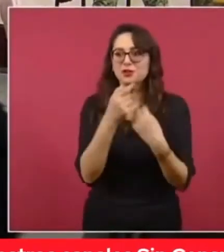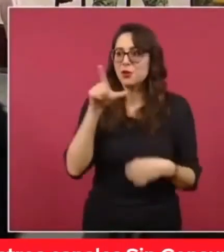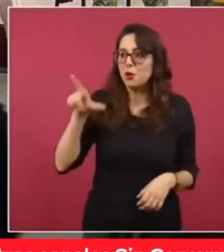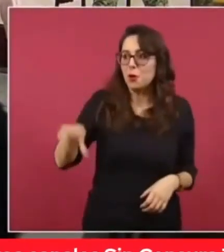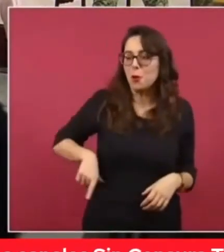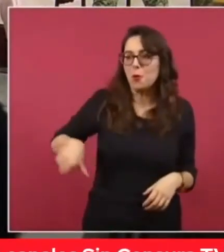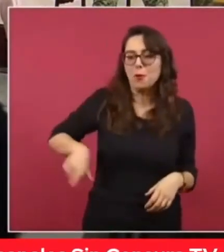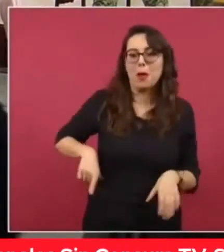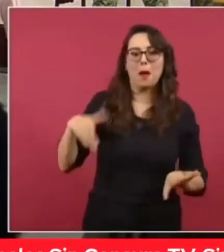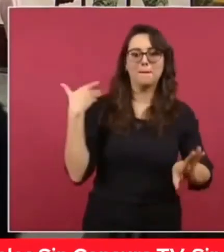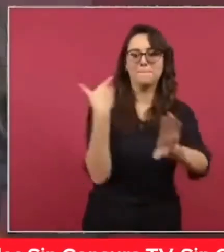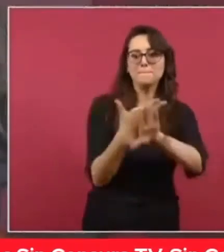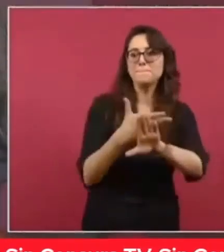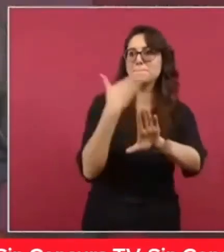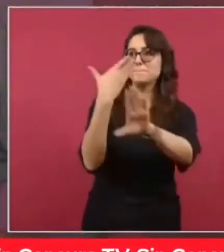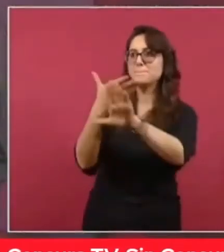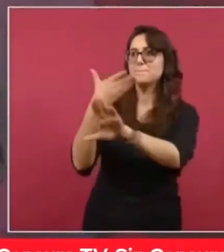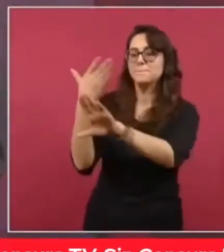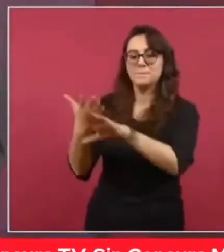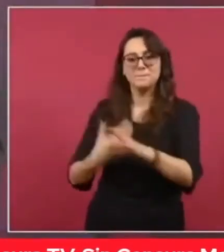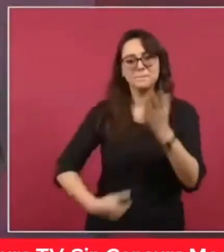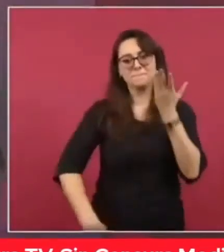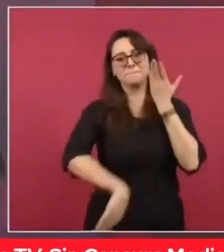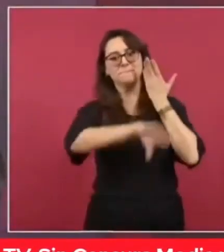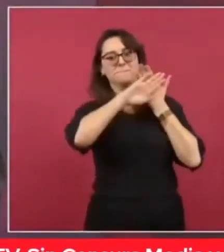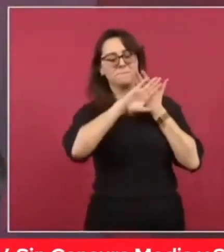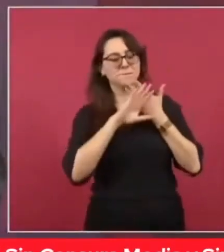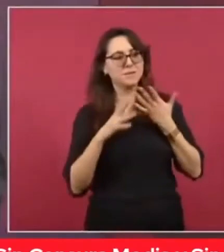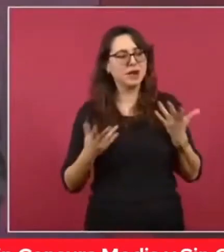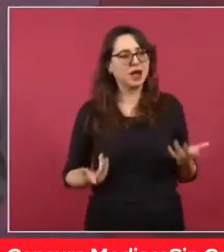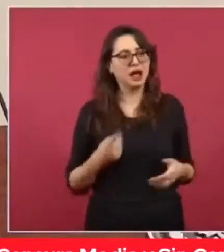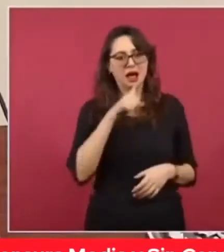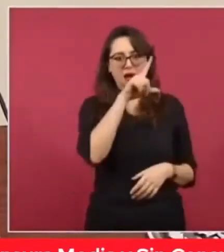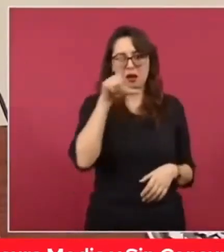de un gobierno legal y legítimo?